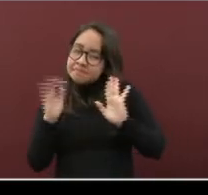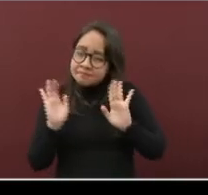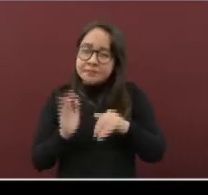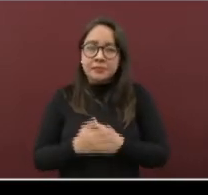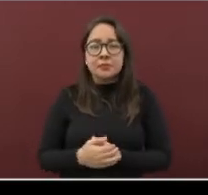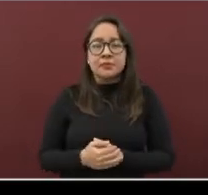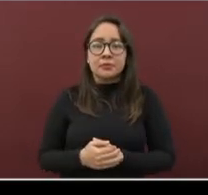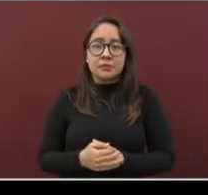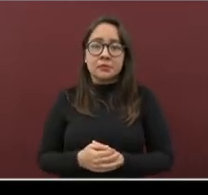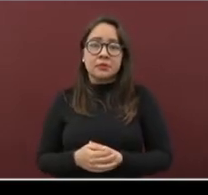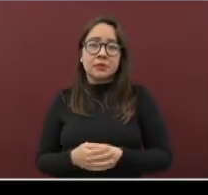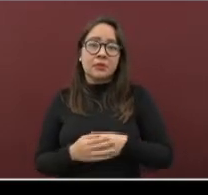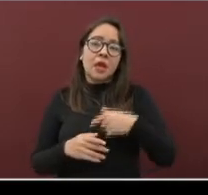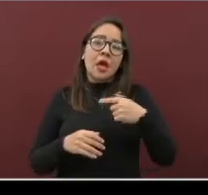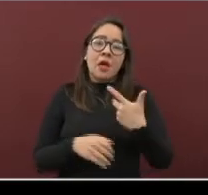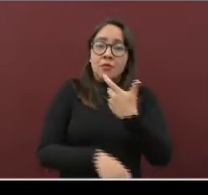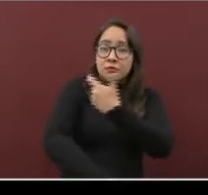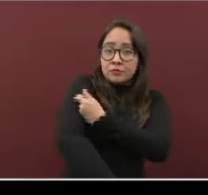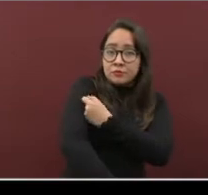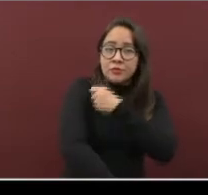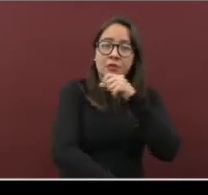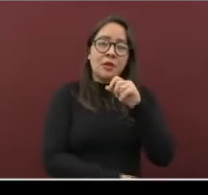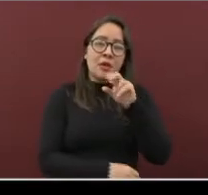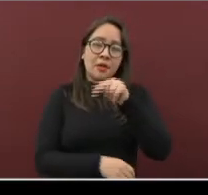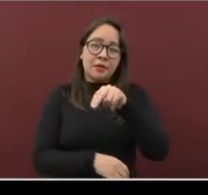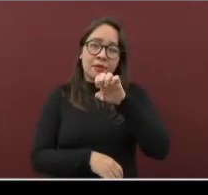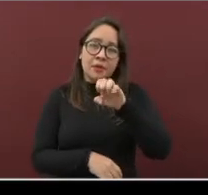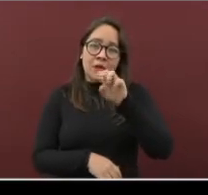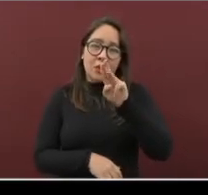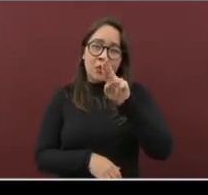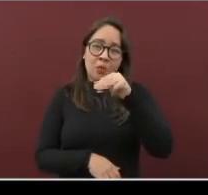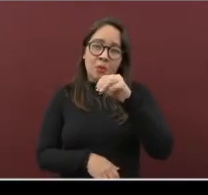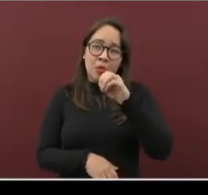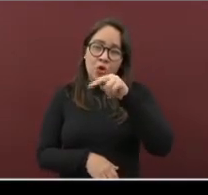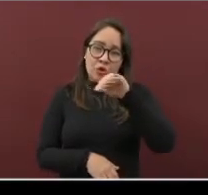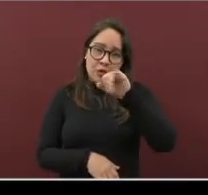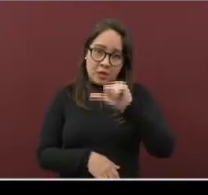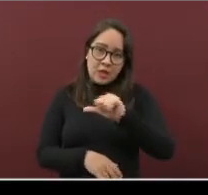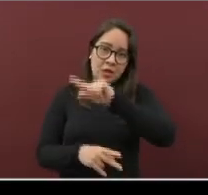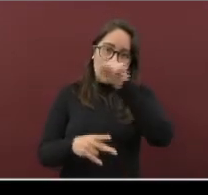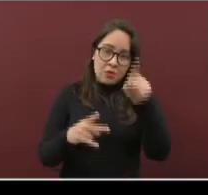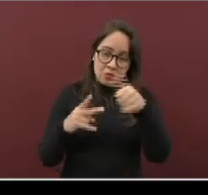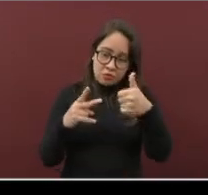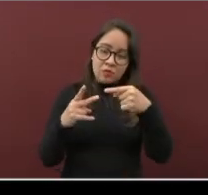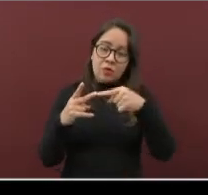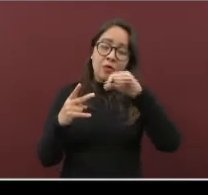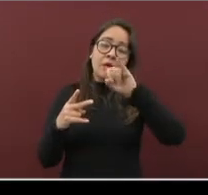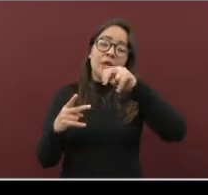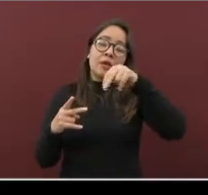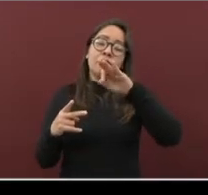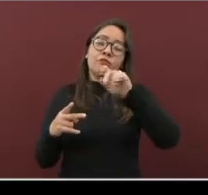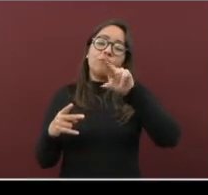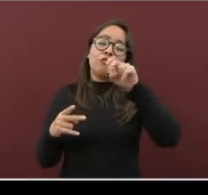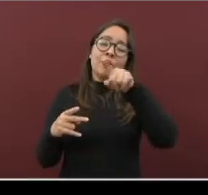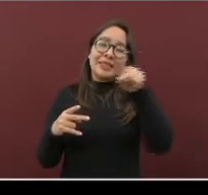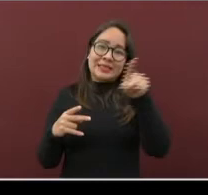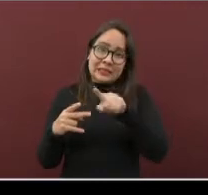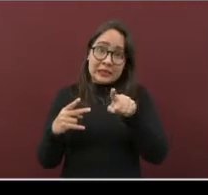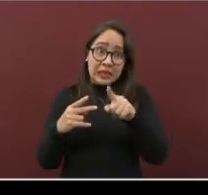neumonía e influenza no protegen contra COVID-19, pero sí es muy importante que se las aplique.